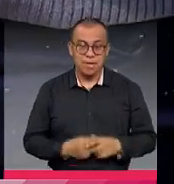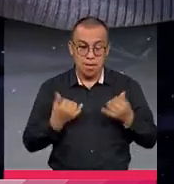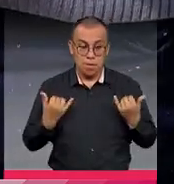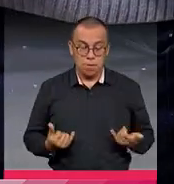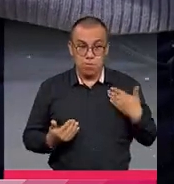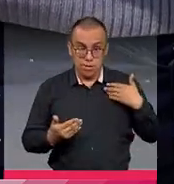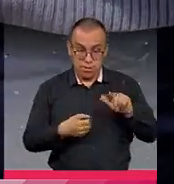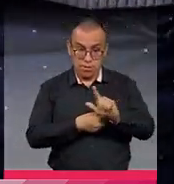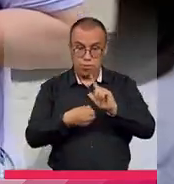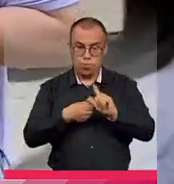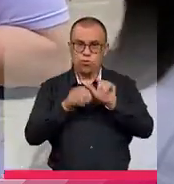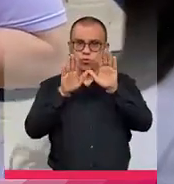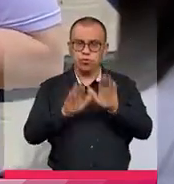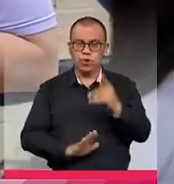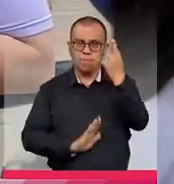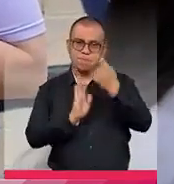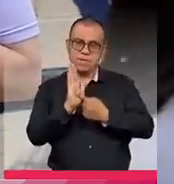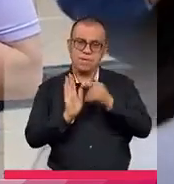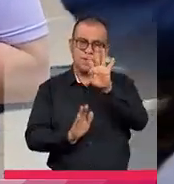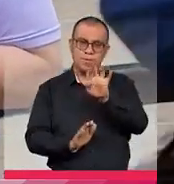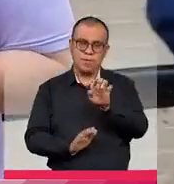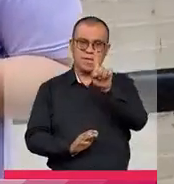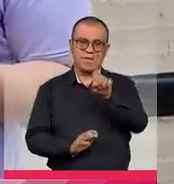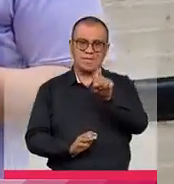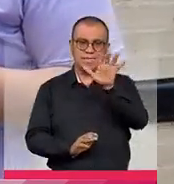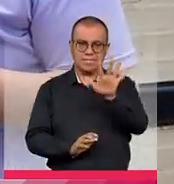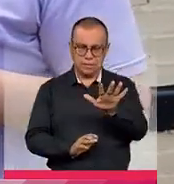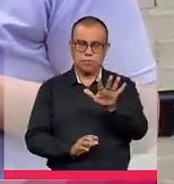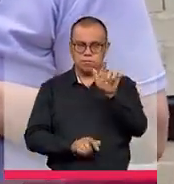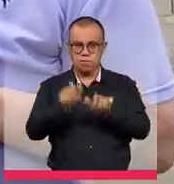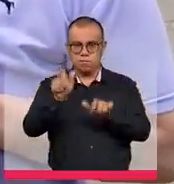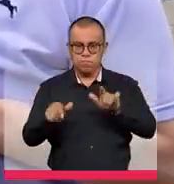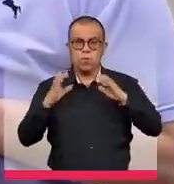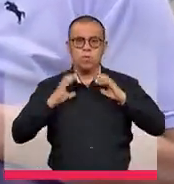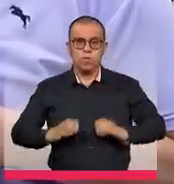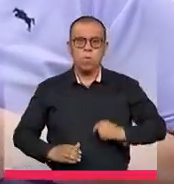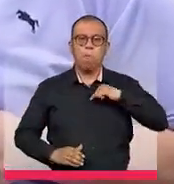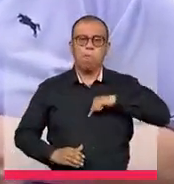actualidad la localidad tiene 1.965 casos de COVID-19.